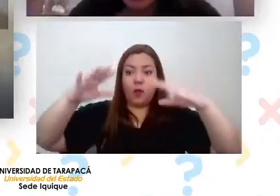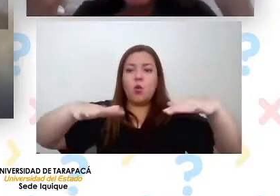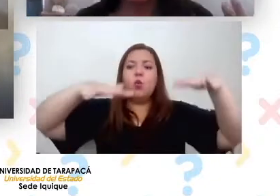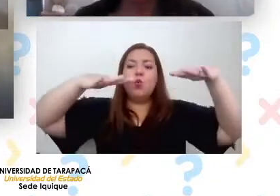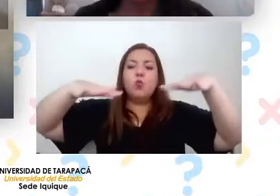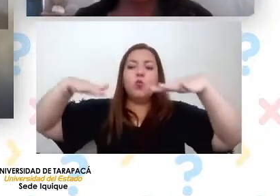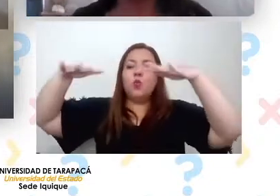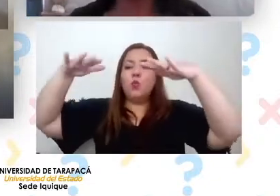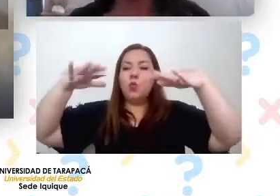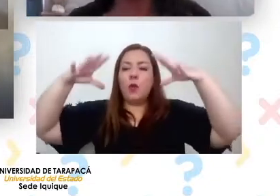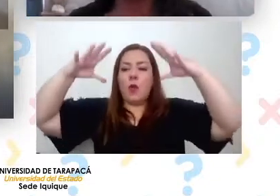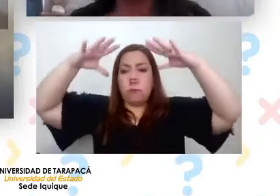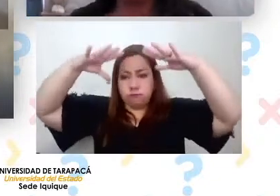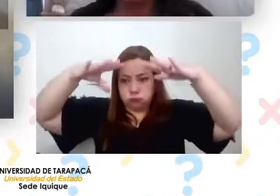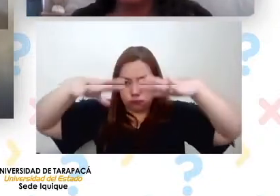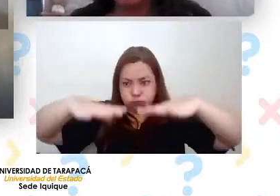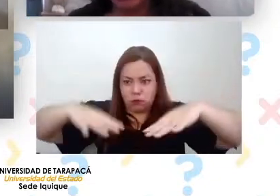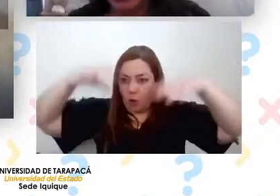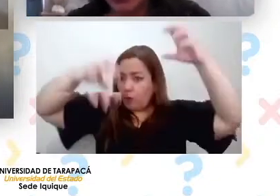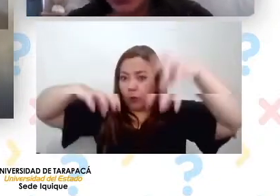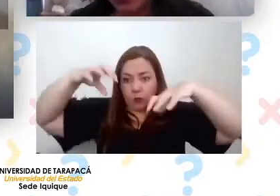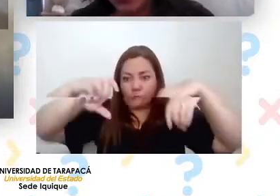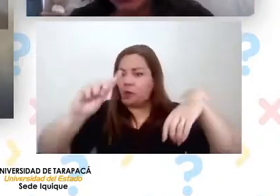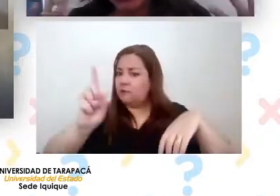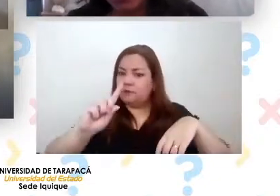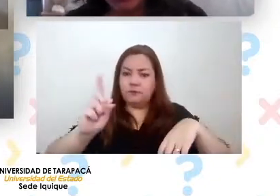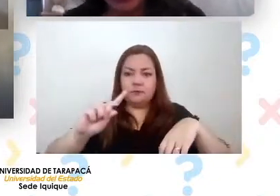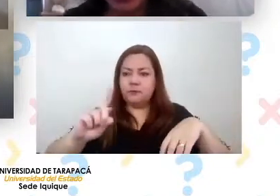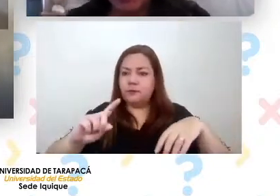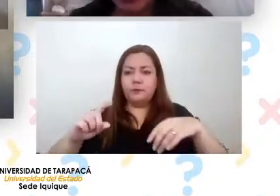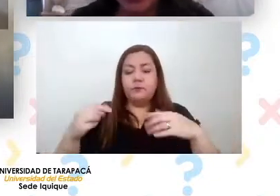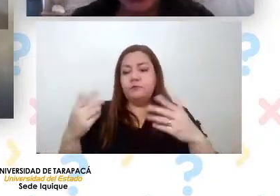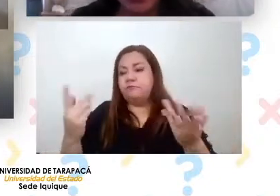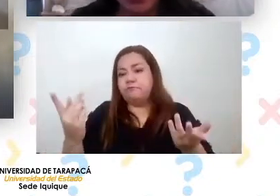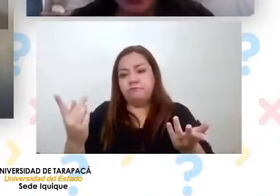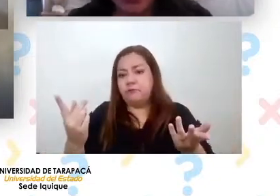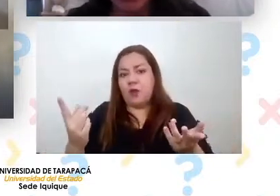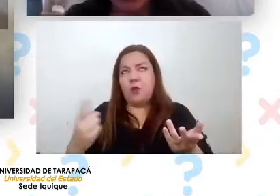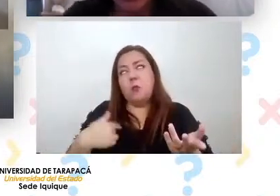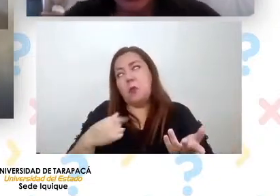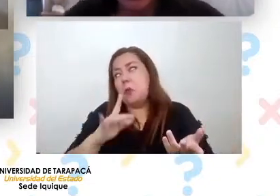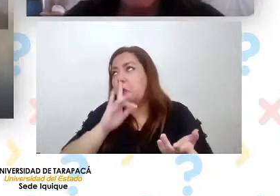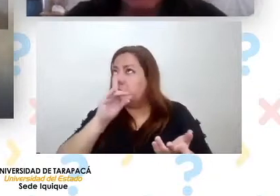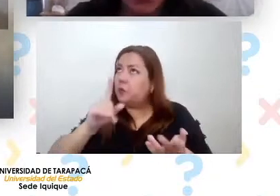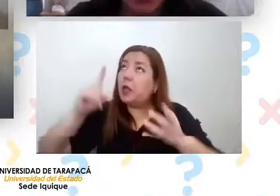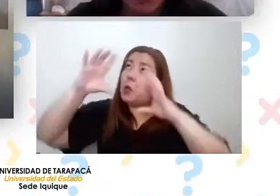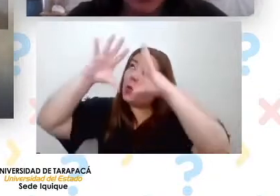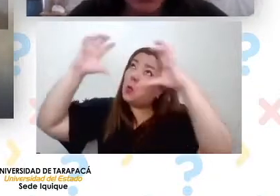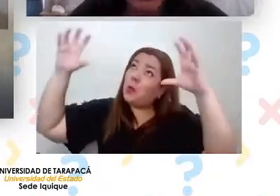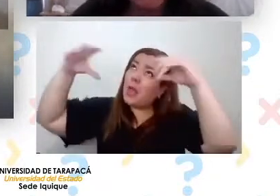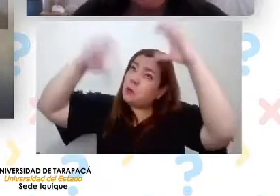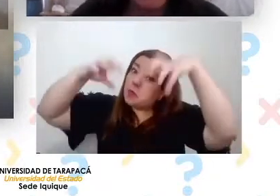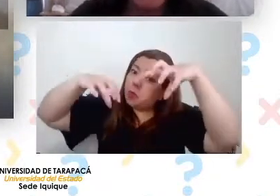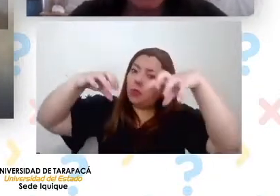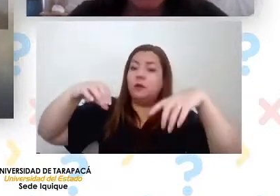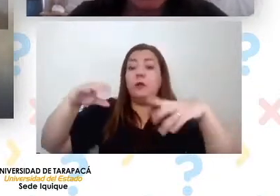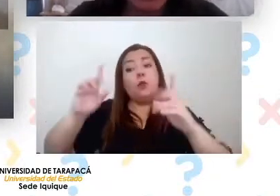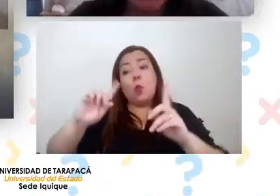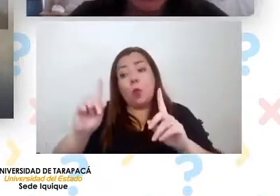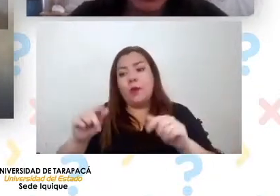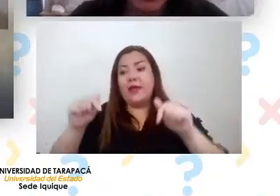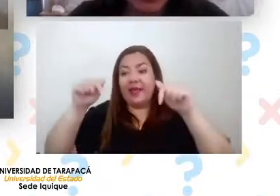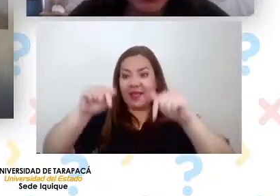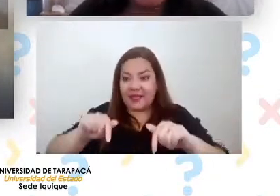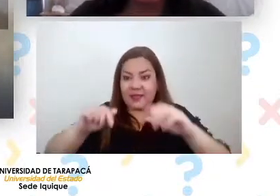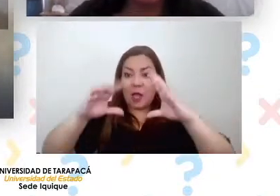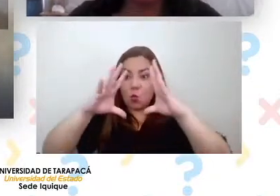No caen hacia abajo como lluvias, como las tradicionales que uno podría ver en las nubes de invierno. Sino que esta nube,